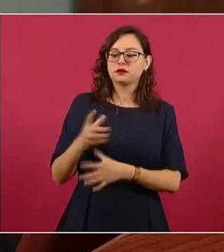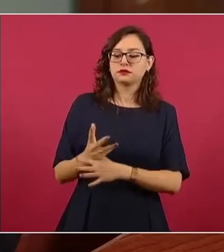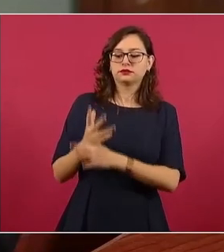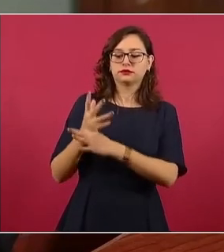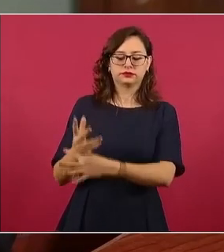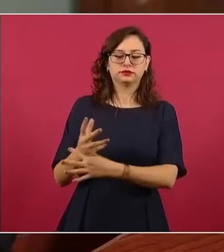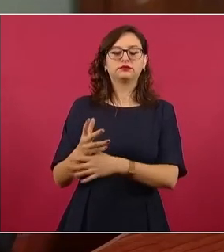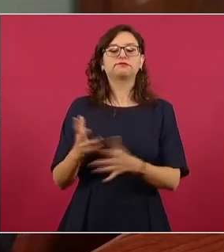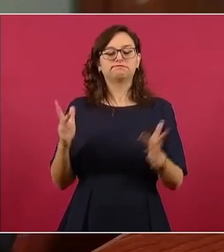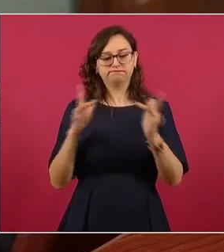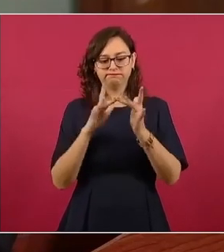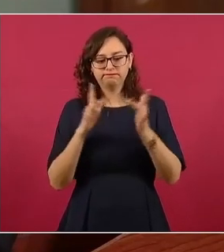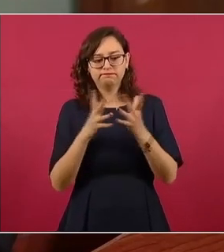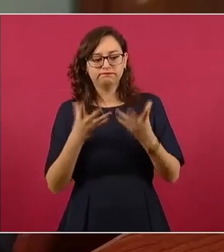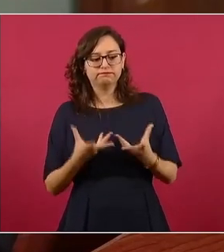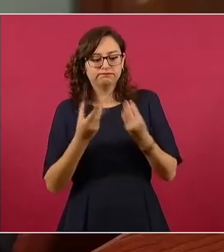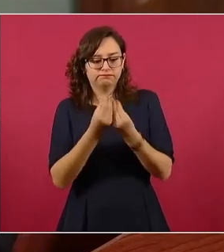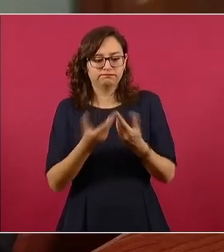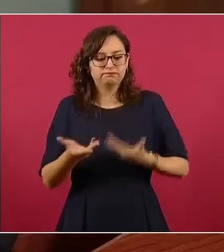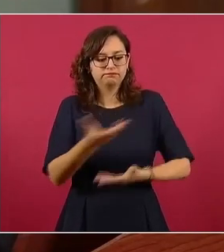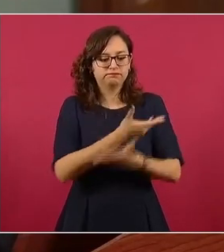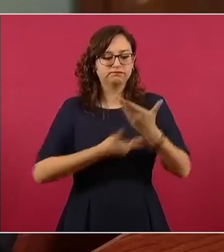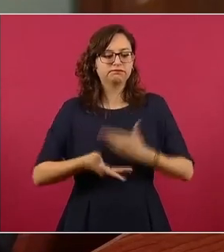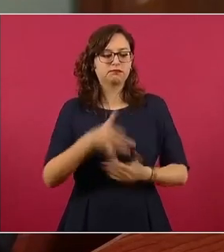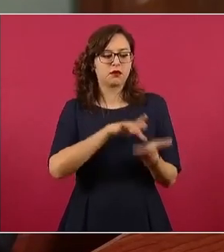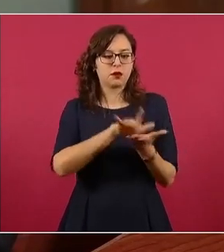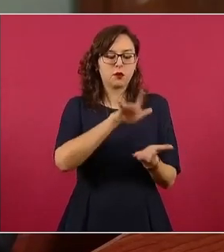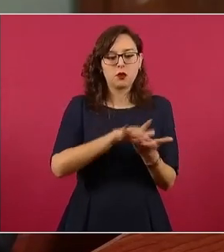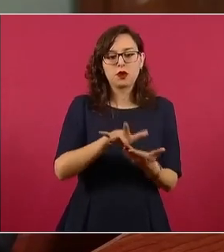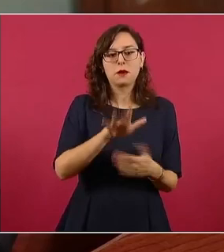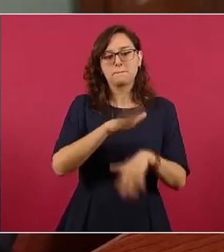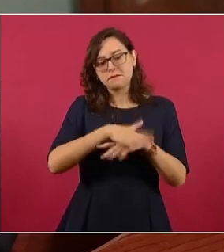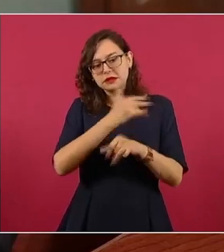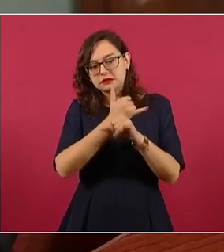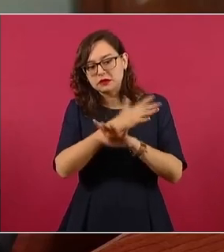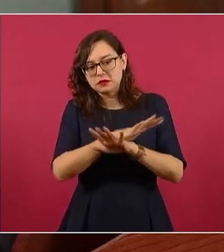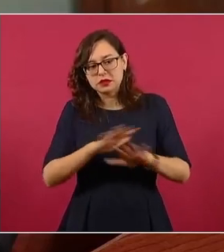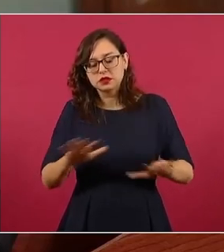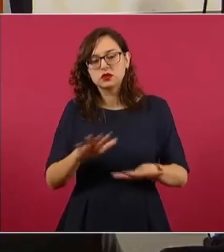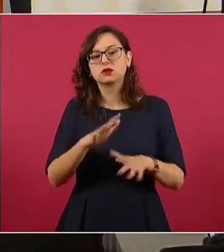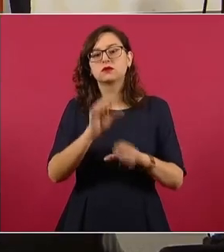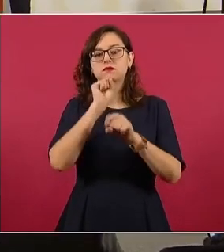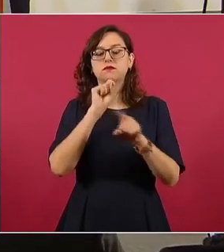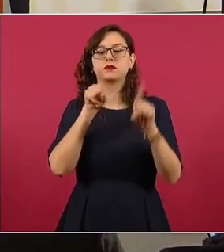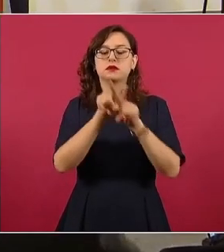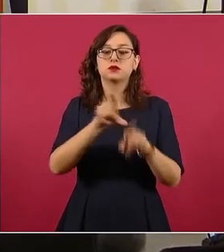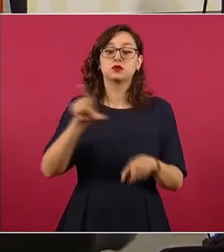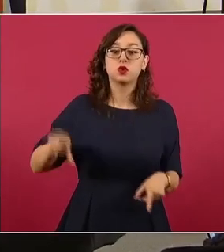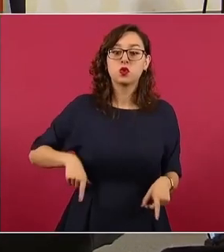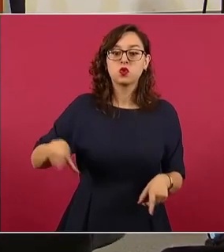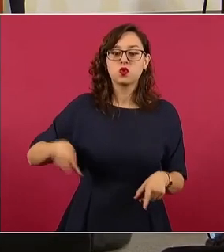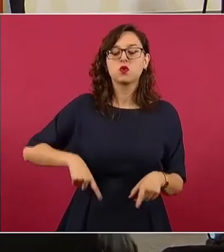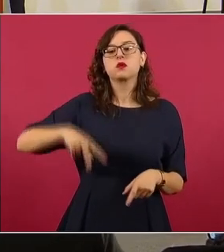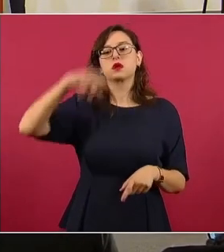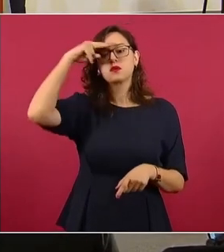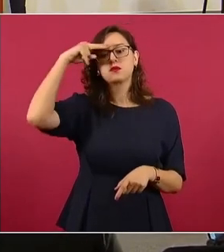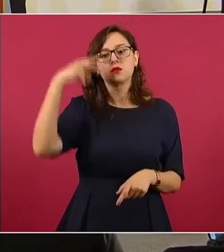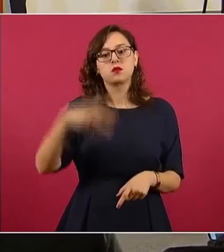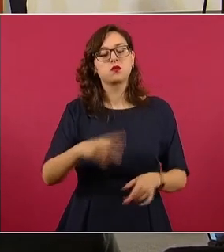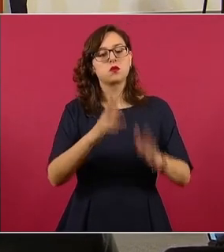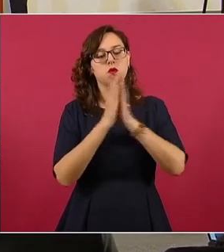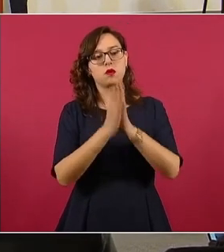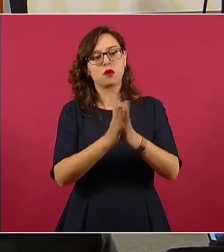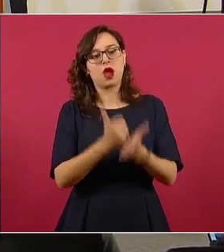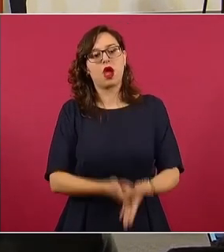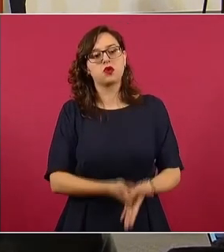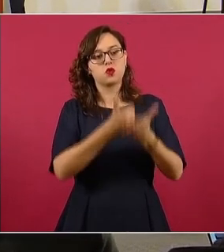comunicación sobre este acontecimiento y pidió también al gobierno mexicano que se le apoye en el retorno